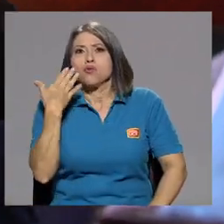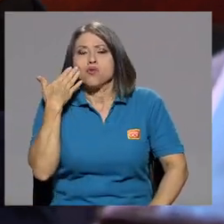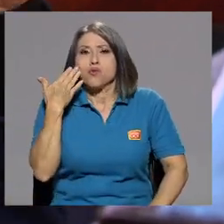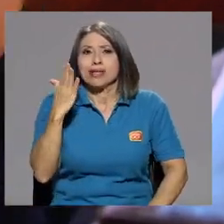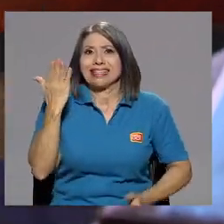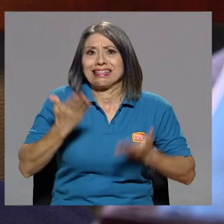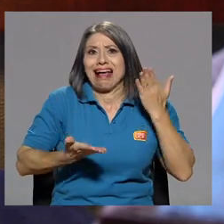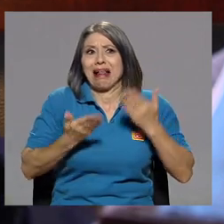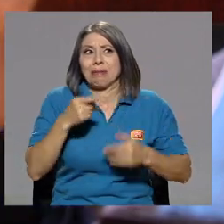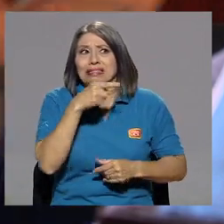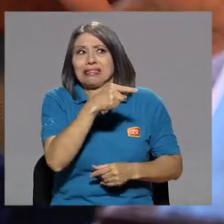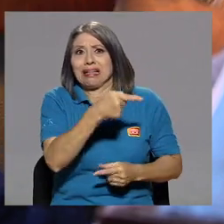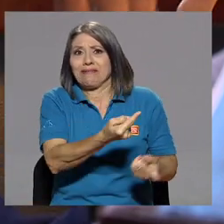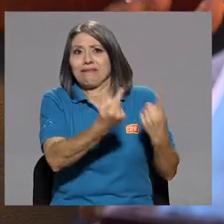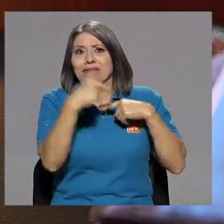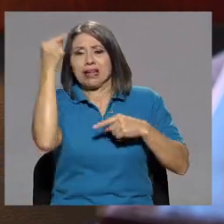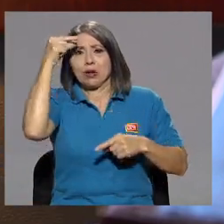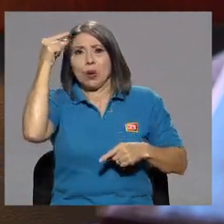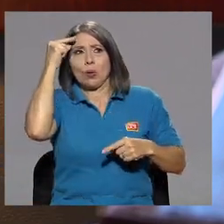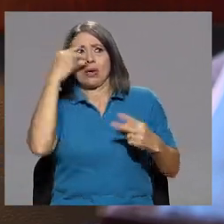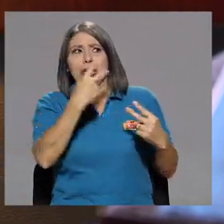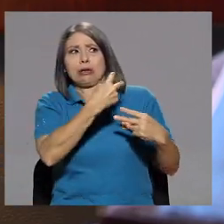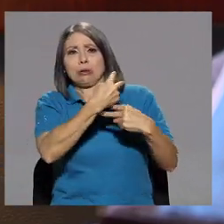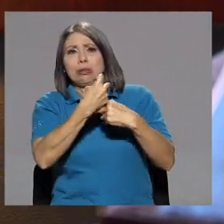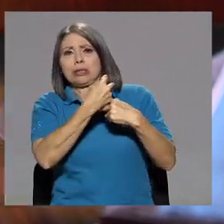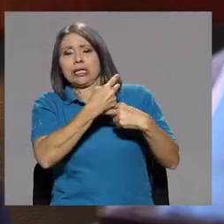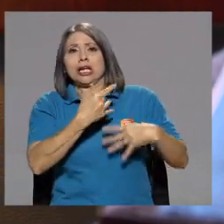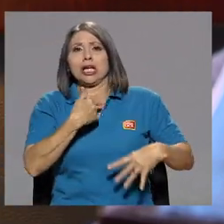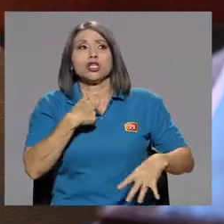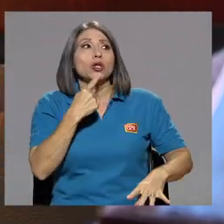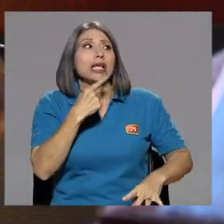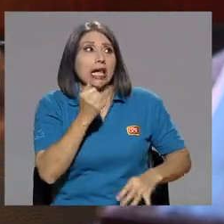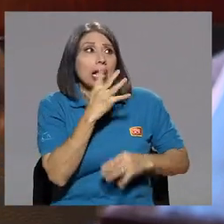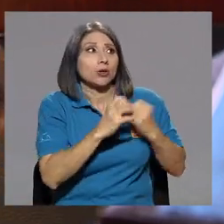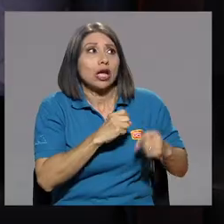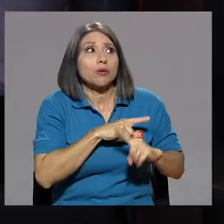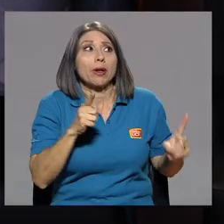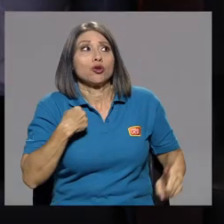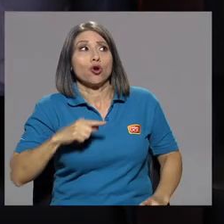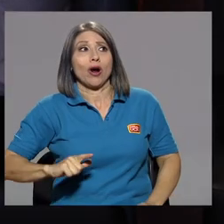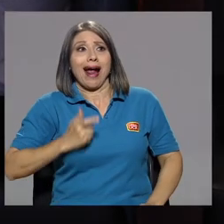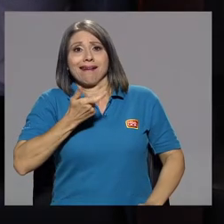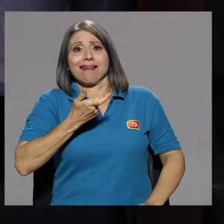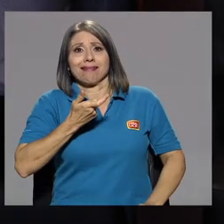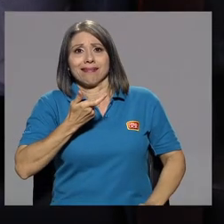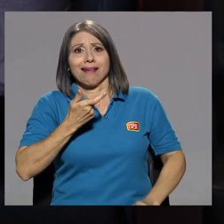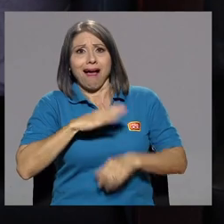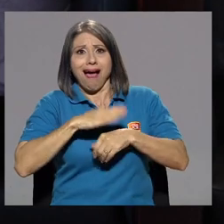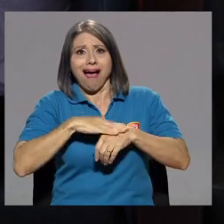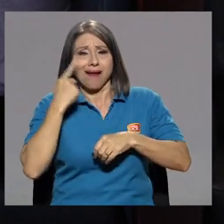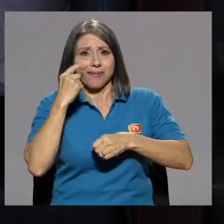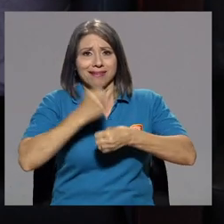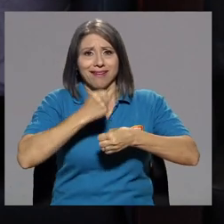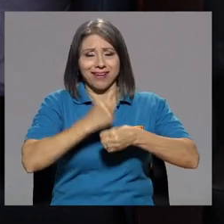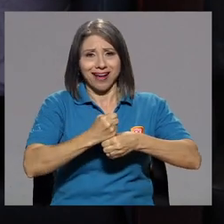es? Tal vez es del gobierno o algo. Inmediatamente yo, pero tengo carnet para trabajar.